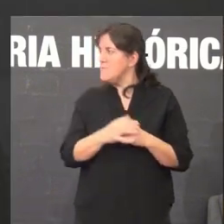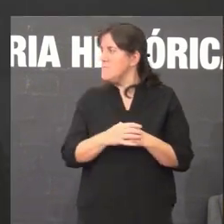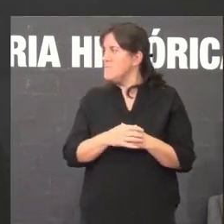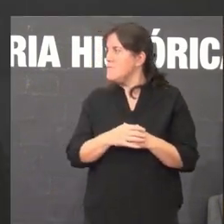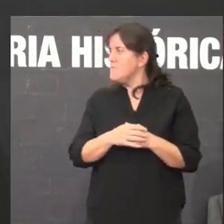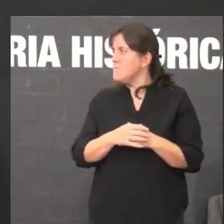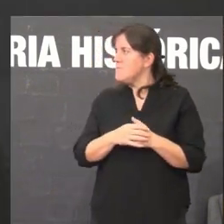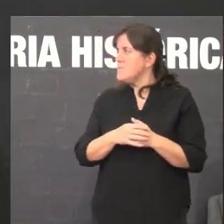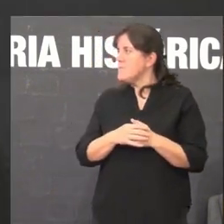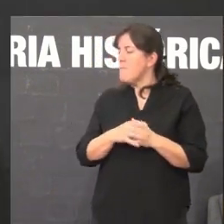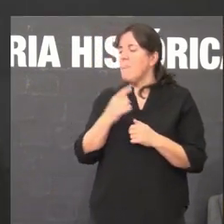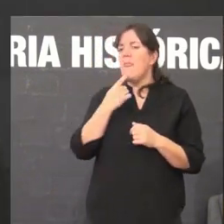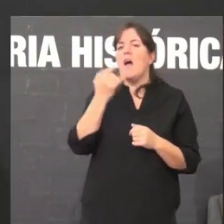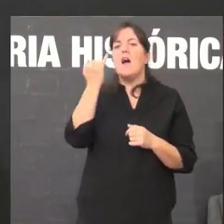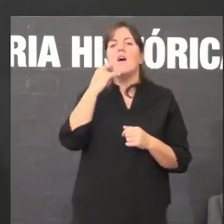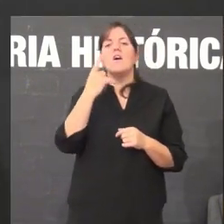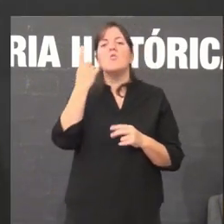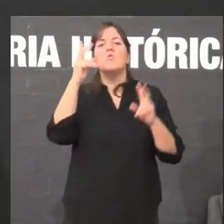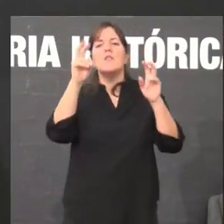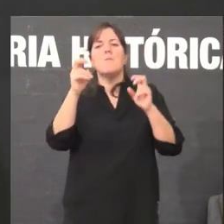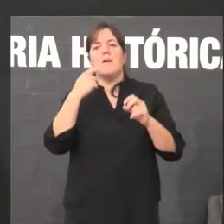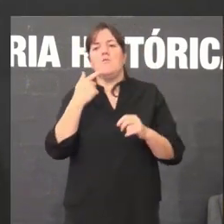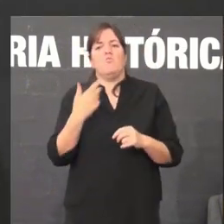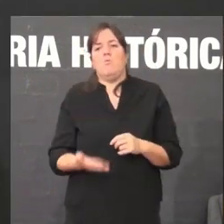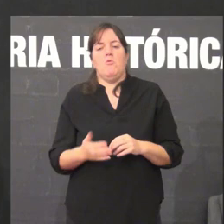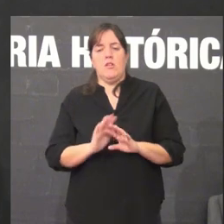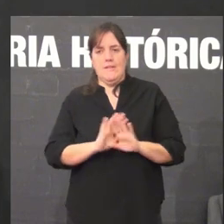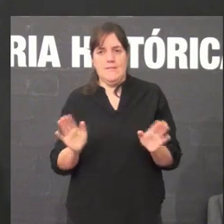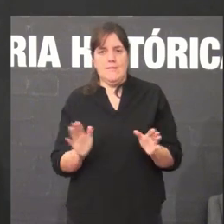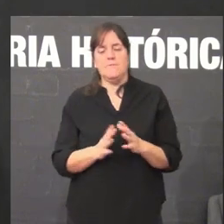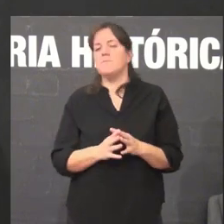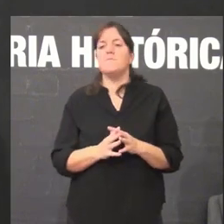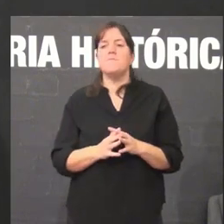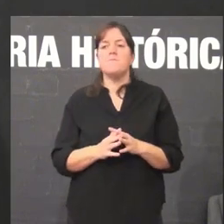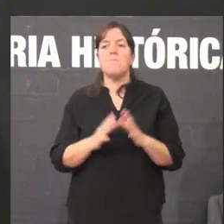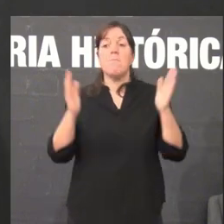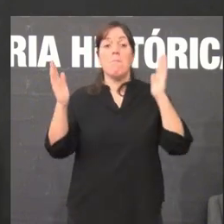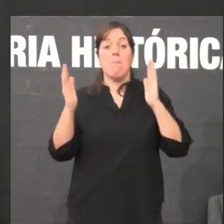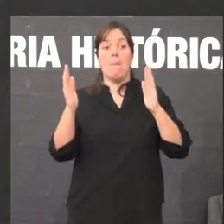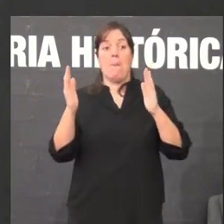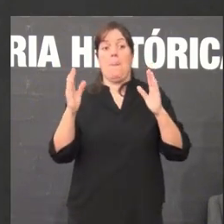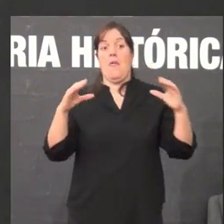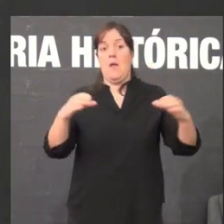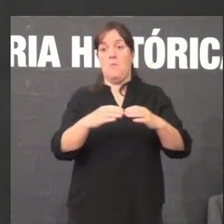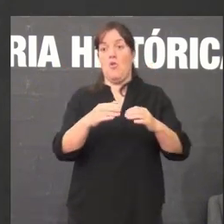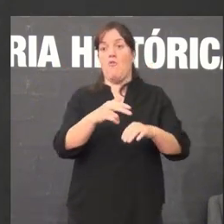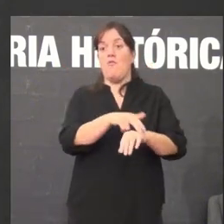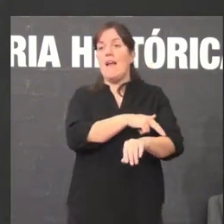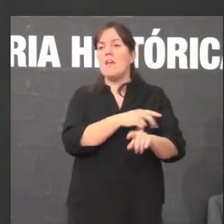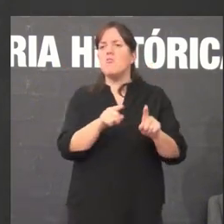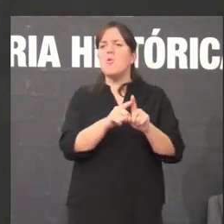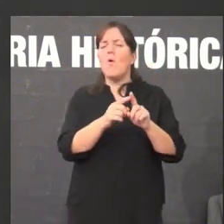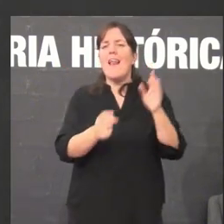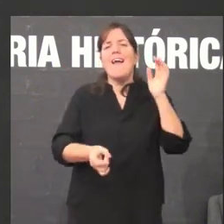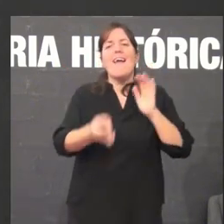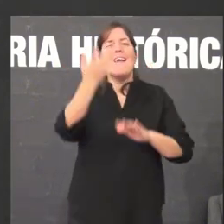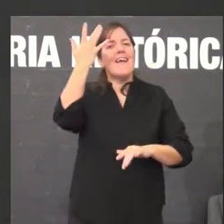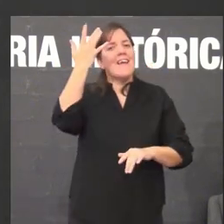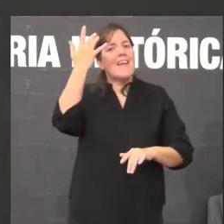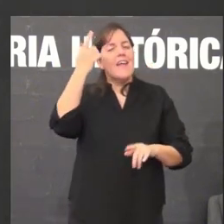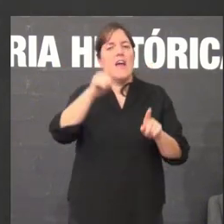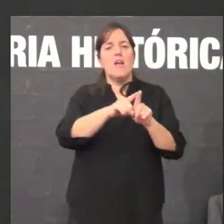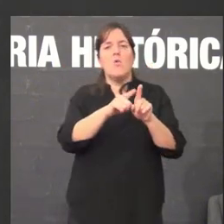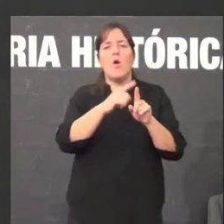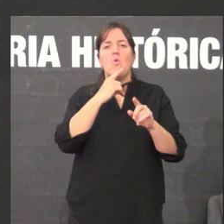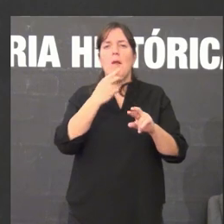tamén lembrar unha cuestión que é moi relevante. O franquismo non inventa unha política de linguicidio